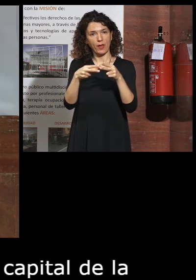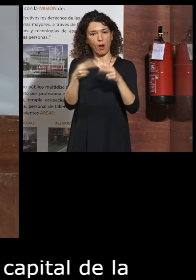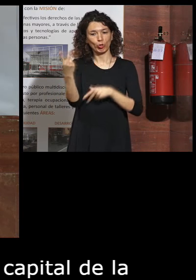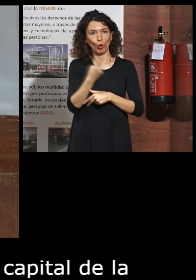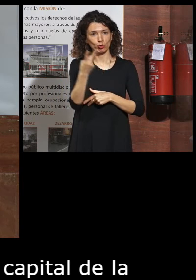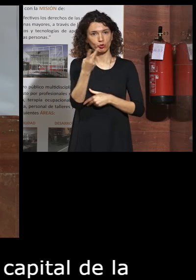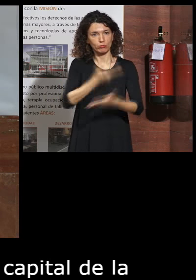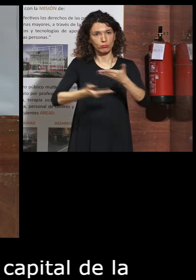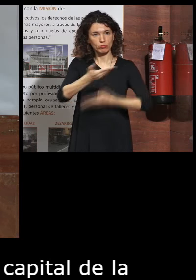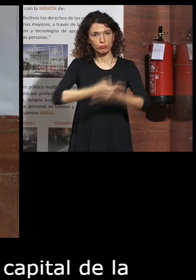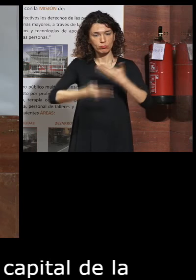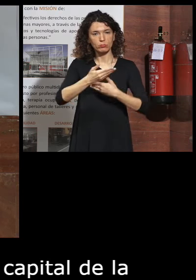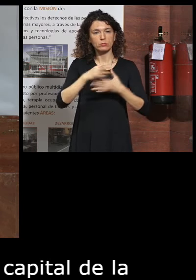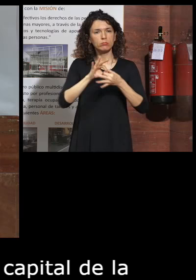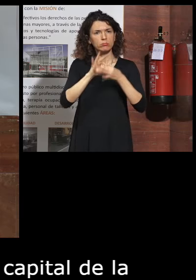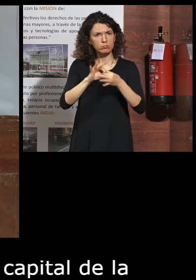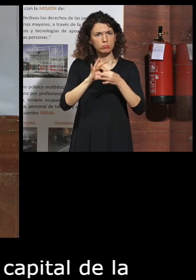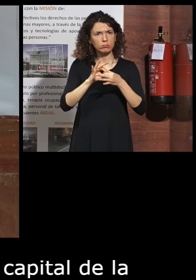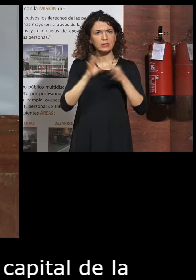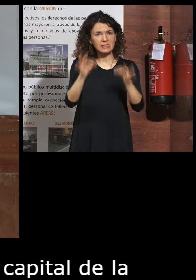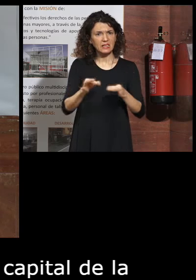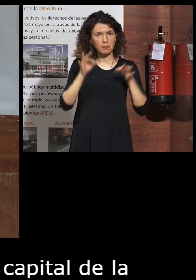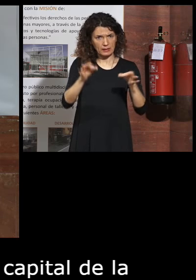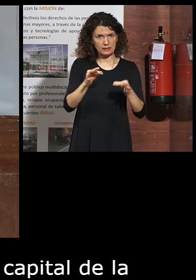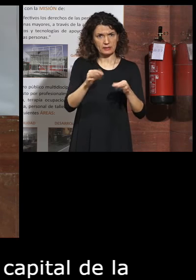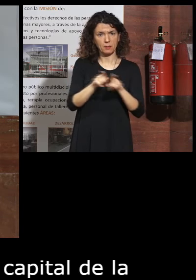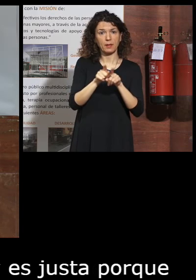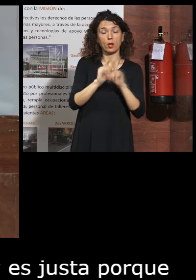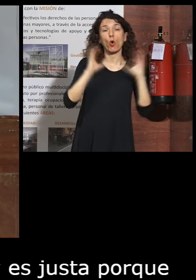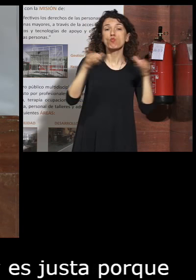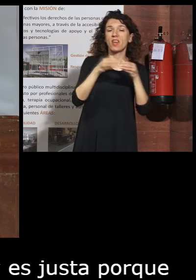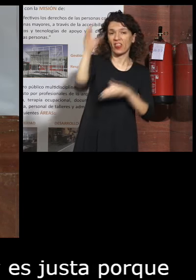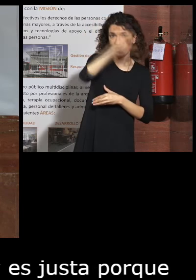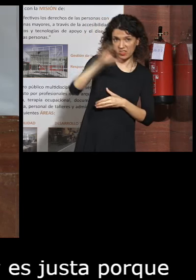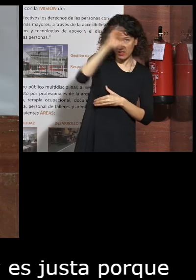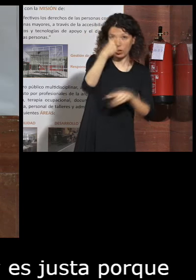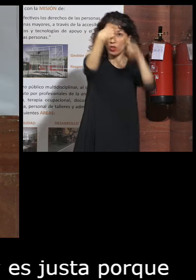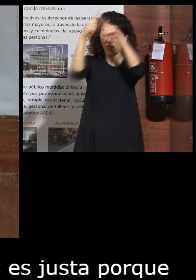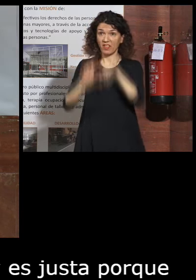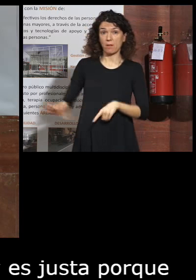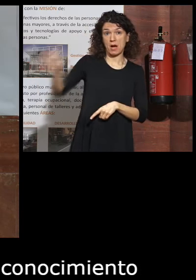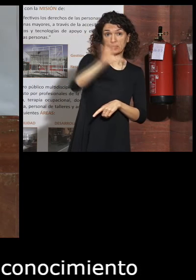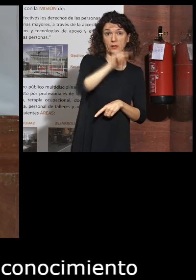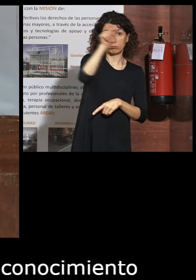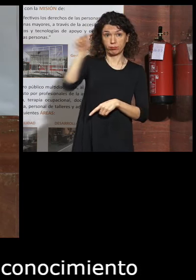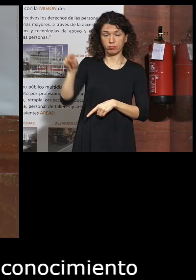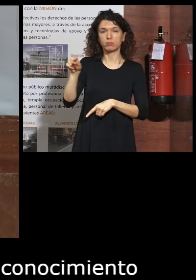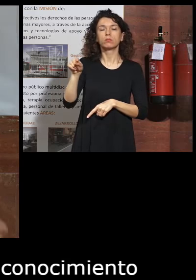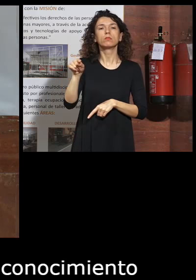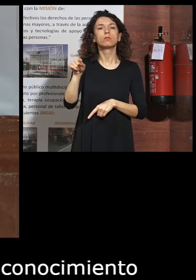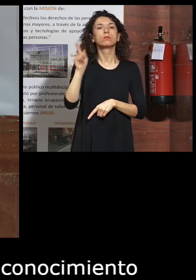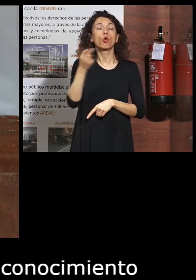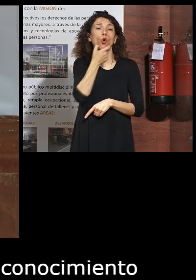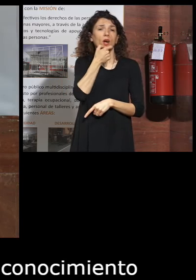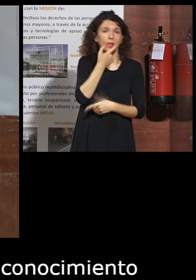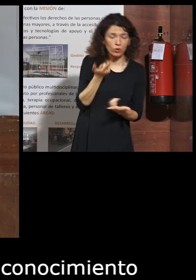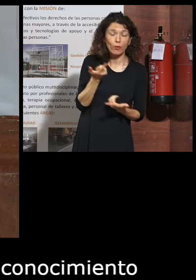aleación permanente que debe configurar la unión entre la comunidad científica de diferentes países. Destaco no solamente al Reino